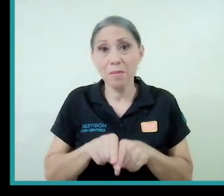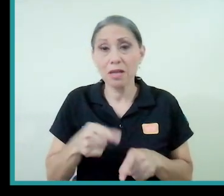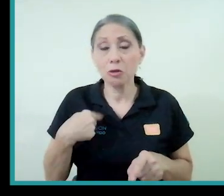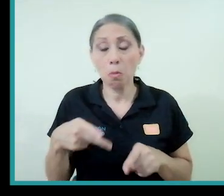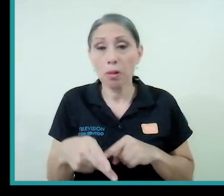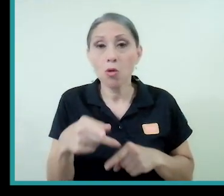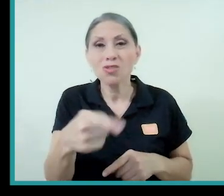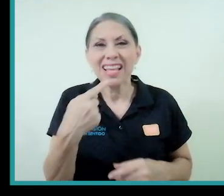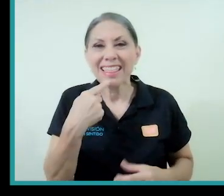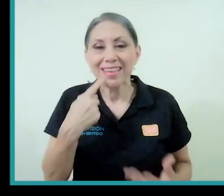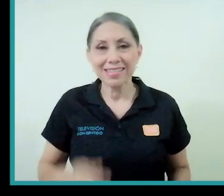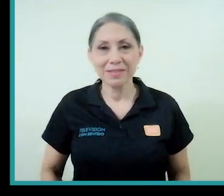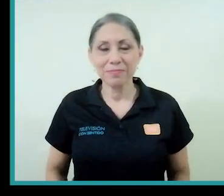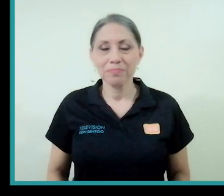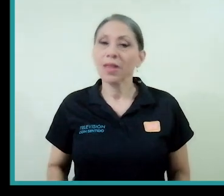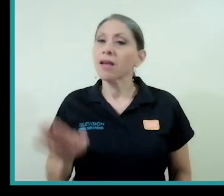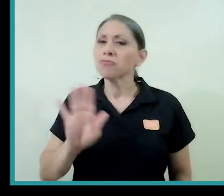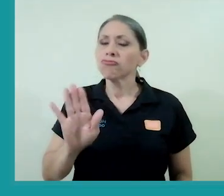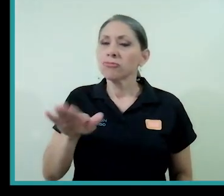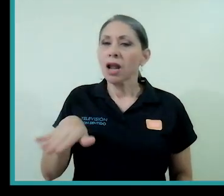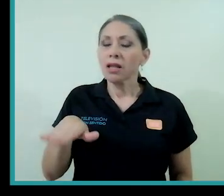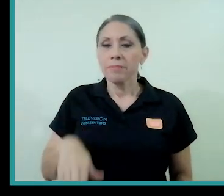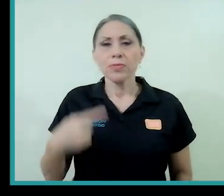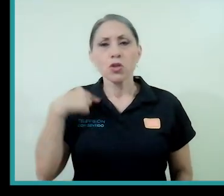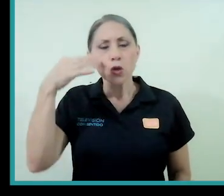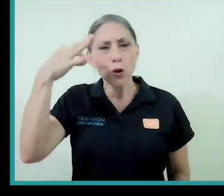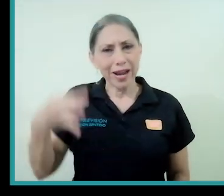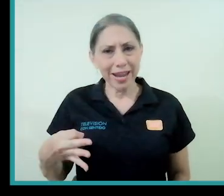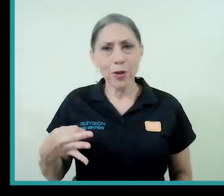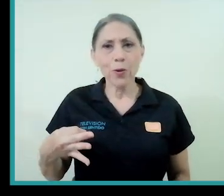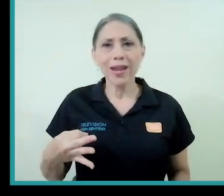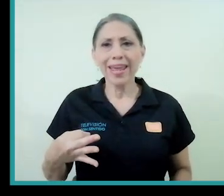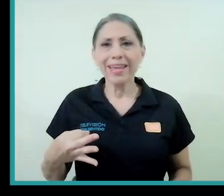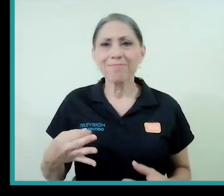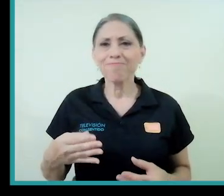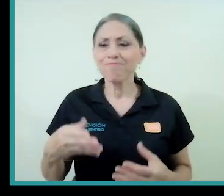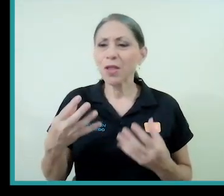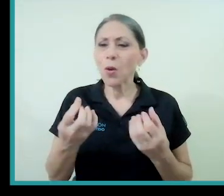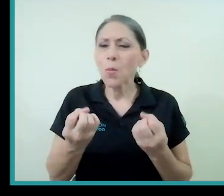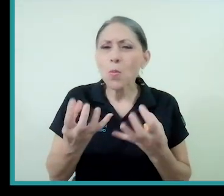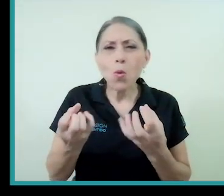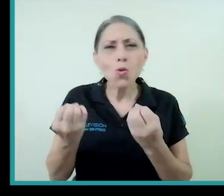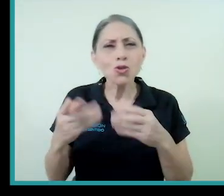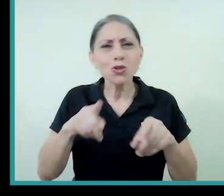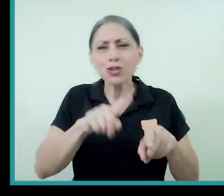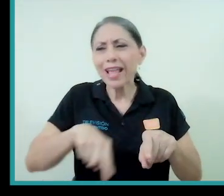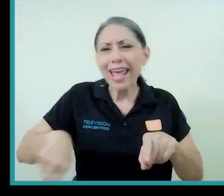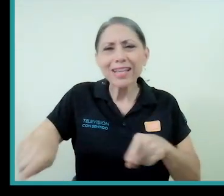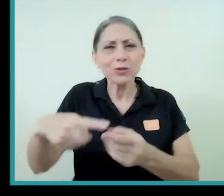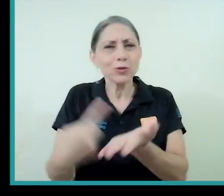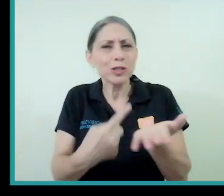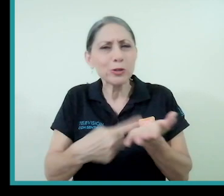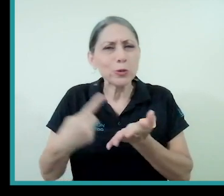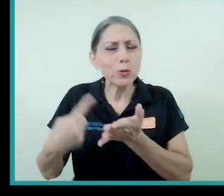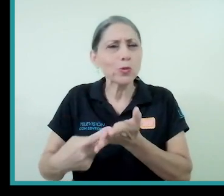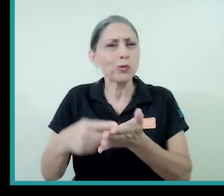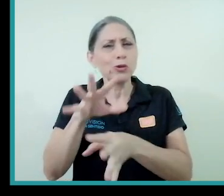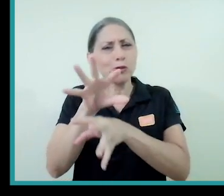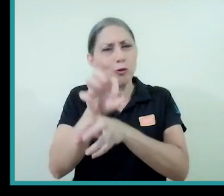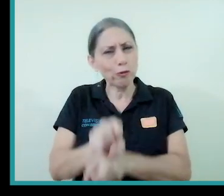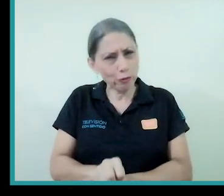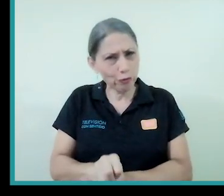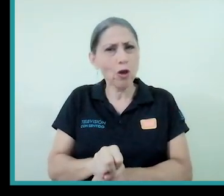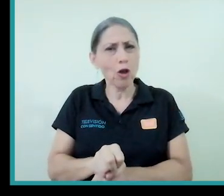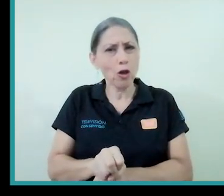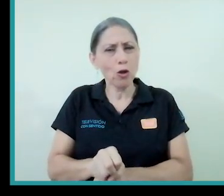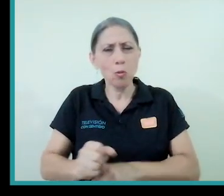quiero cortar, Amanda. No te... Bueno, yo creo que muchos de estos discursos fundamentalistas o discursos